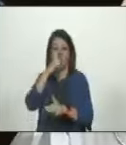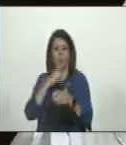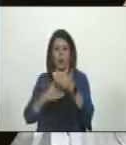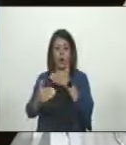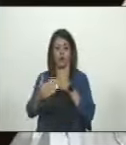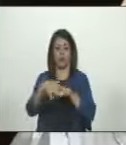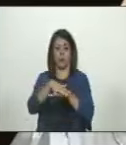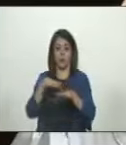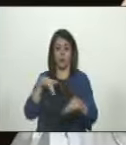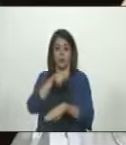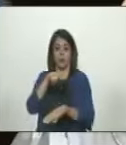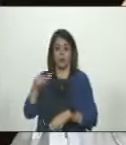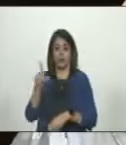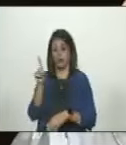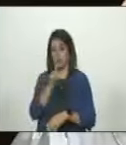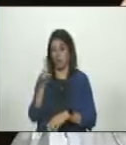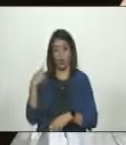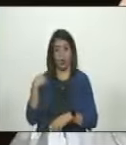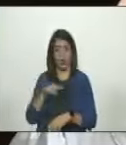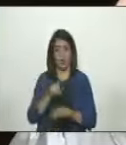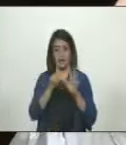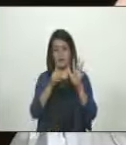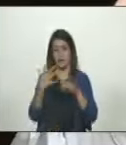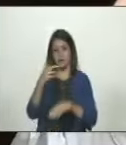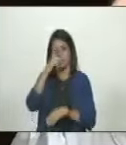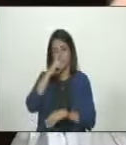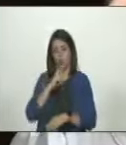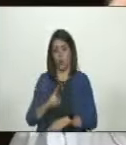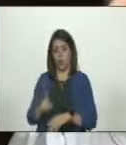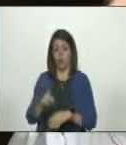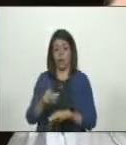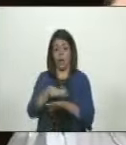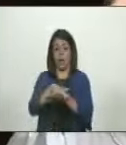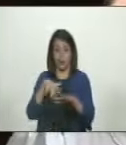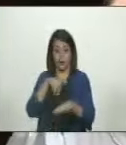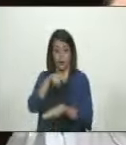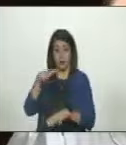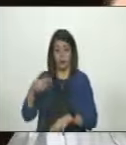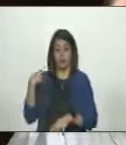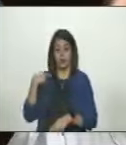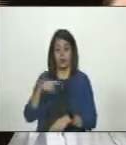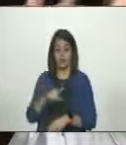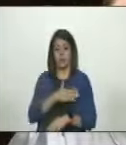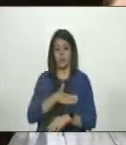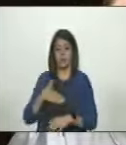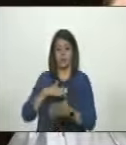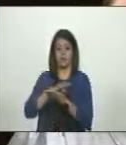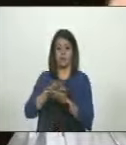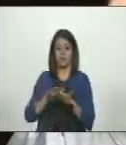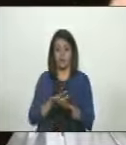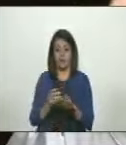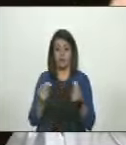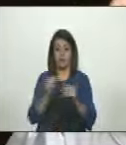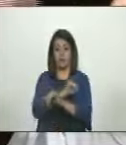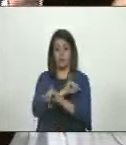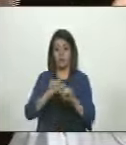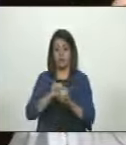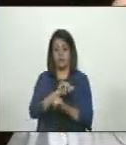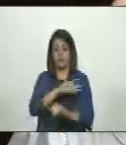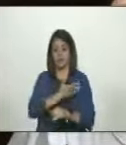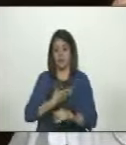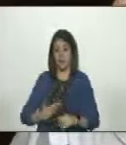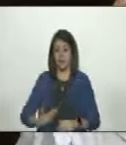la mayoría de la población no tiene 65 años. La mayoría de la población lo que quiere son soluciones. Es todo, señor